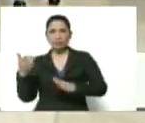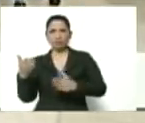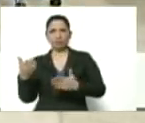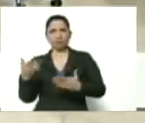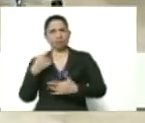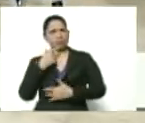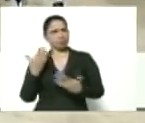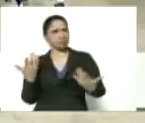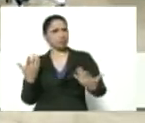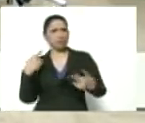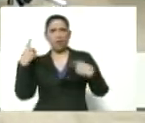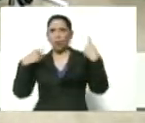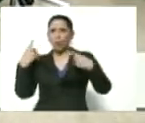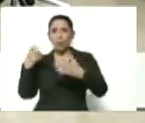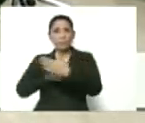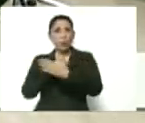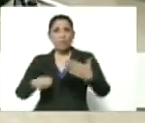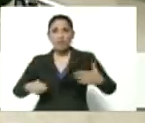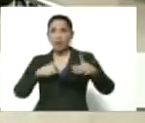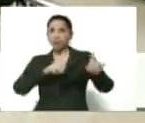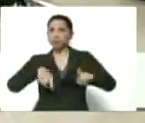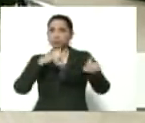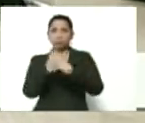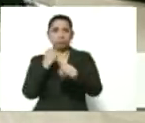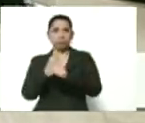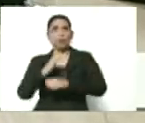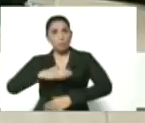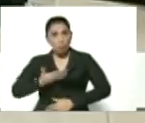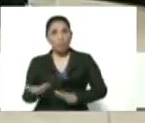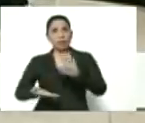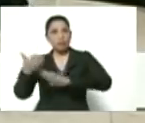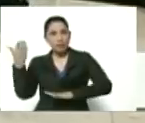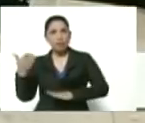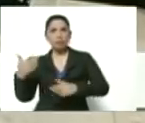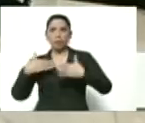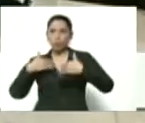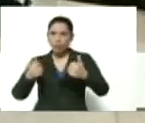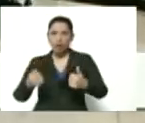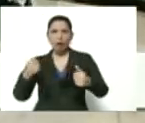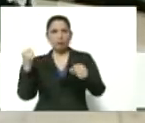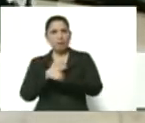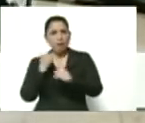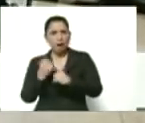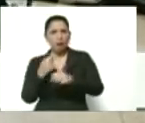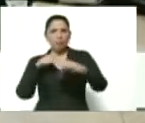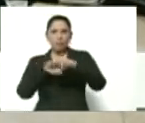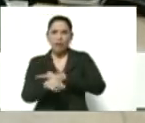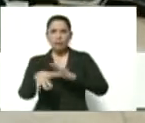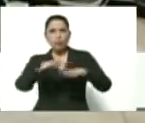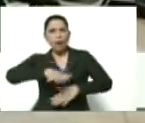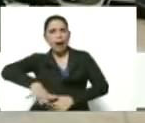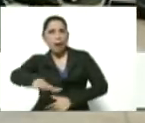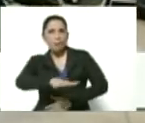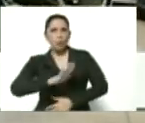decía, es una locura. Pero si pueden ir con seguridad, están dentro del campo.